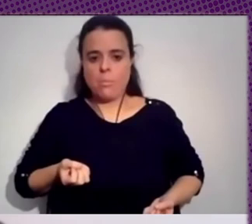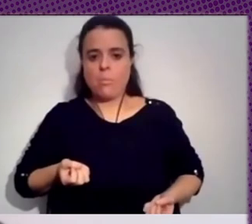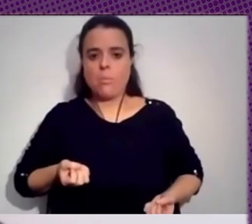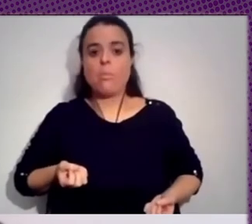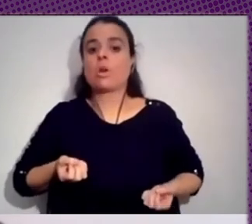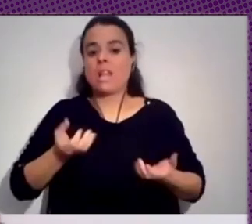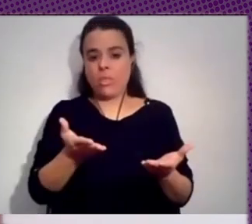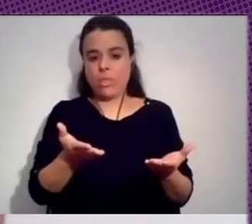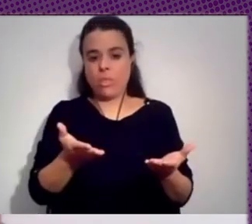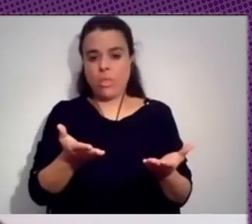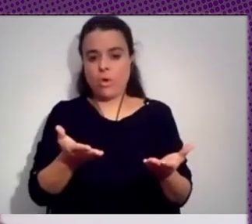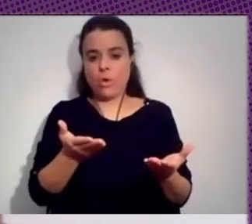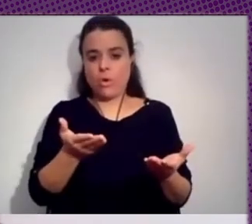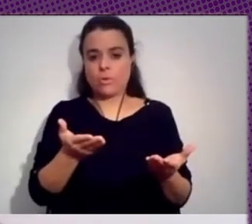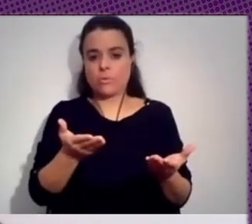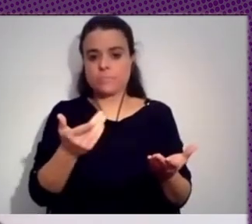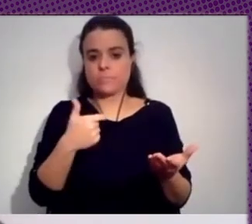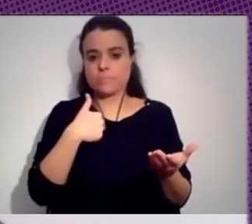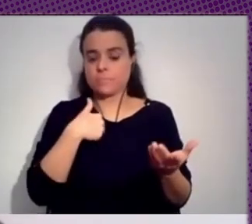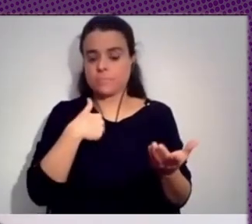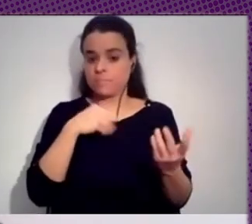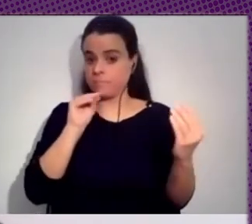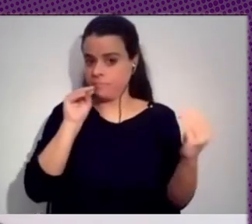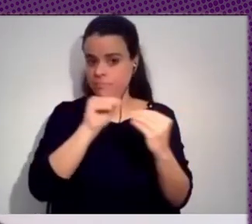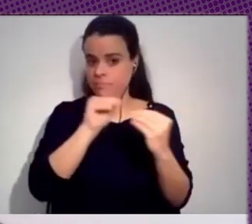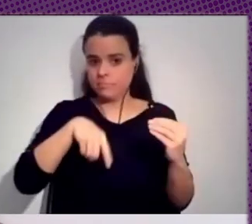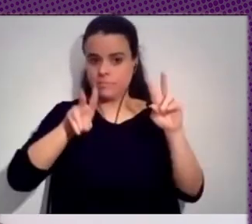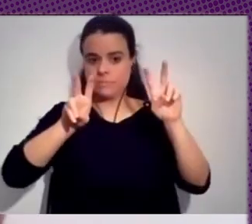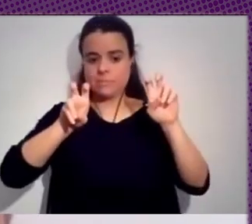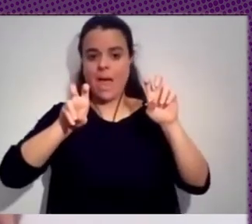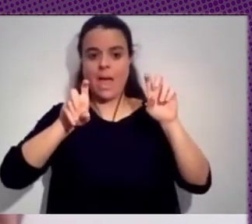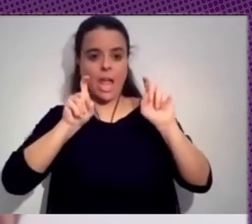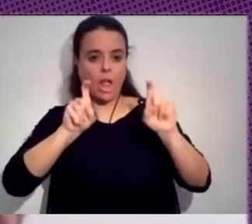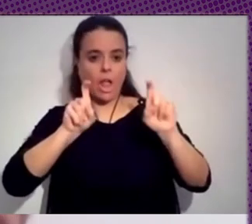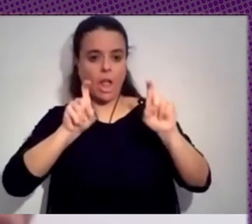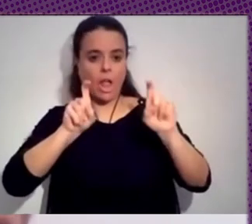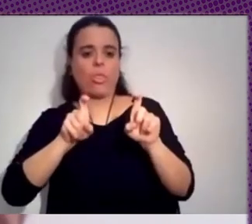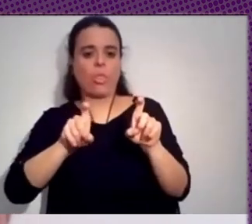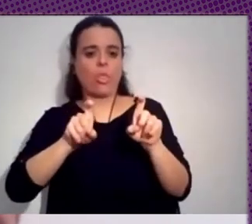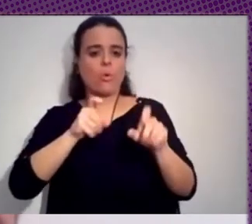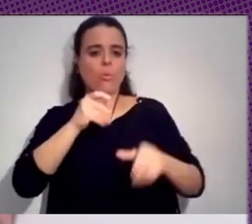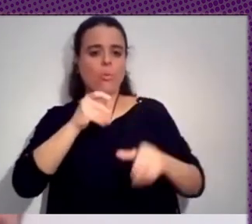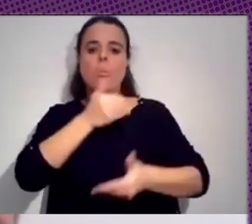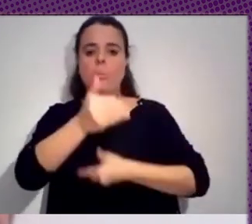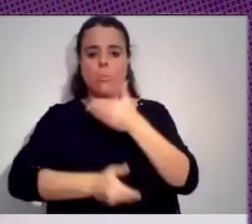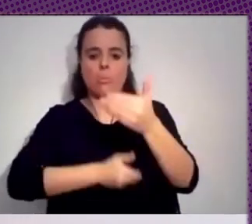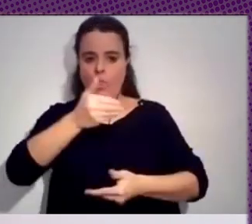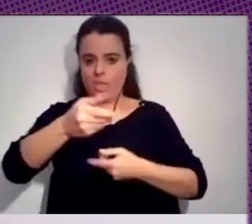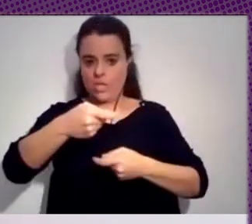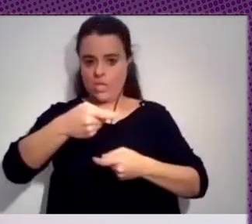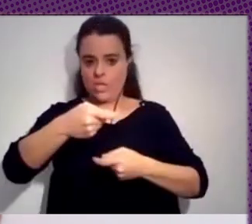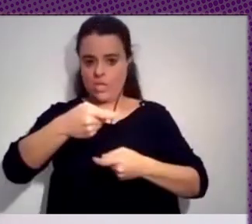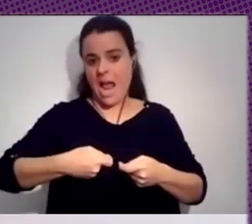este sentido me va a estar de acuerdo de que la educación que otro elemento que la alfabetización etcétera creo que es un proceso de largo plazo de